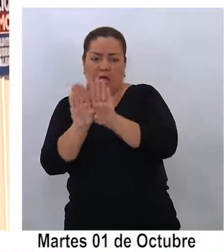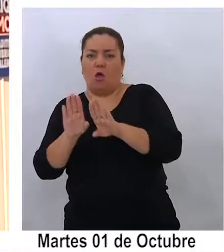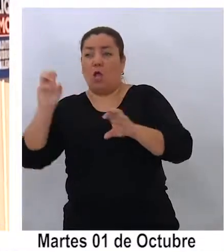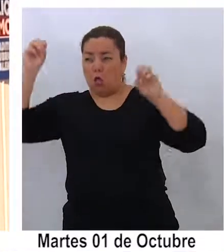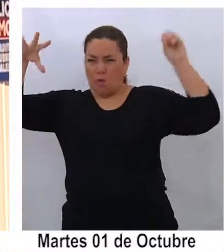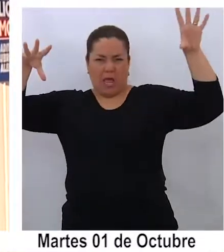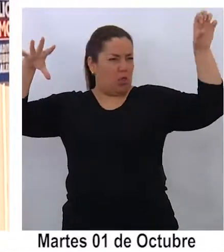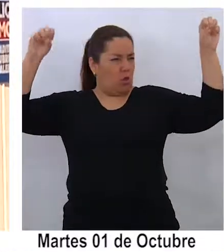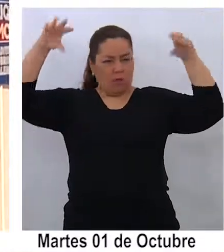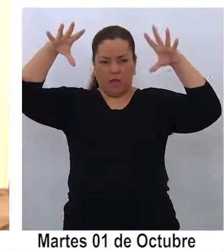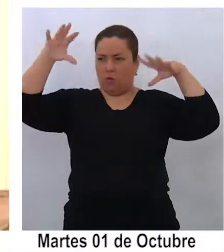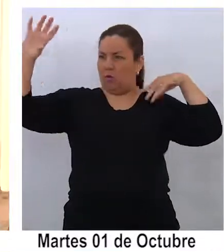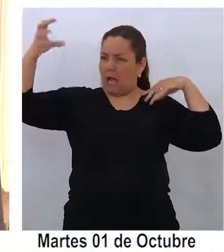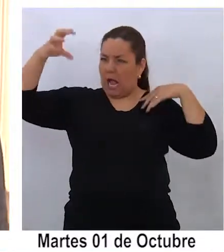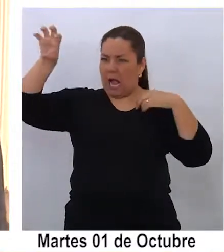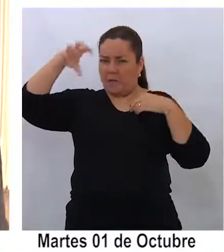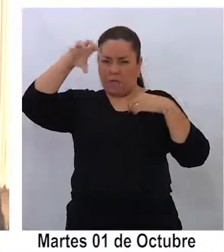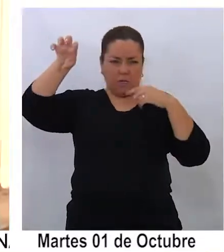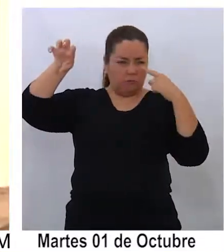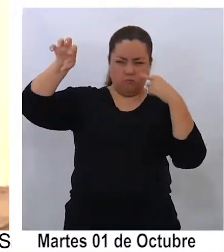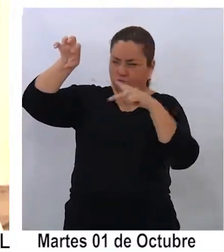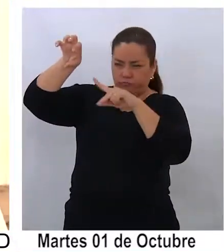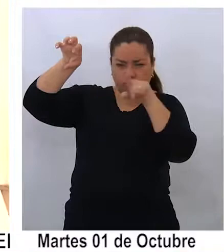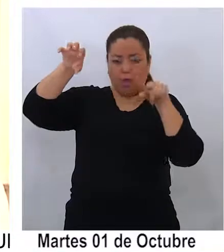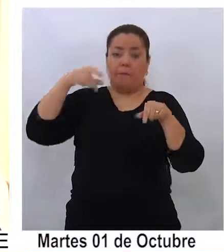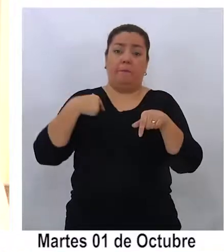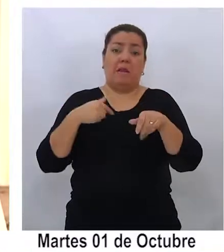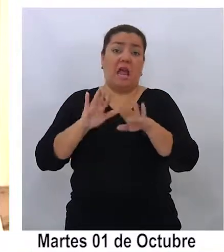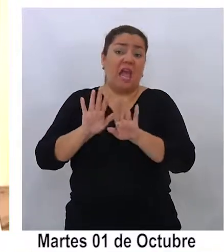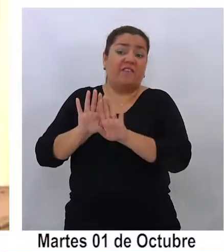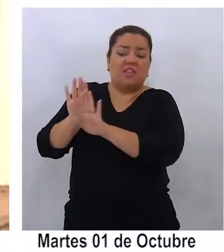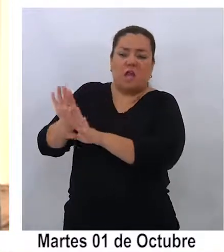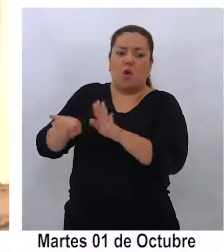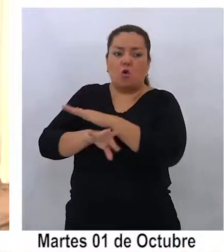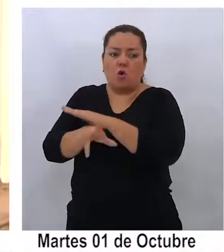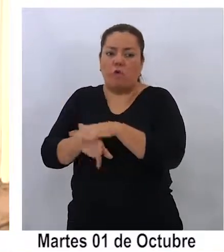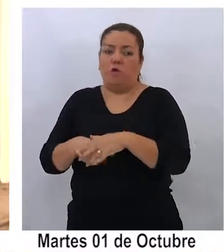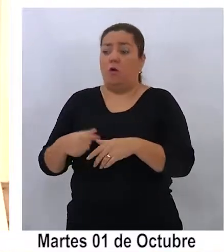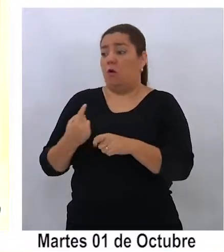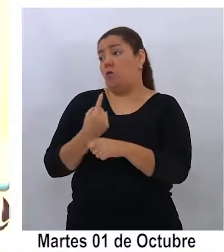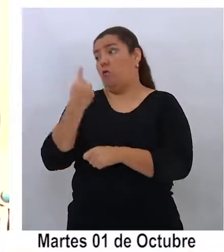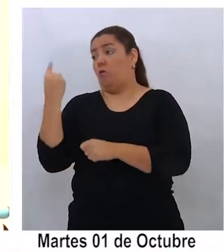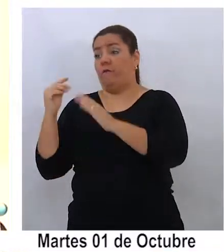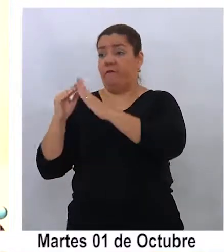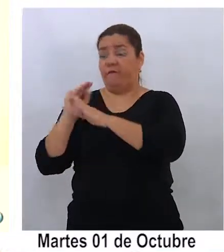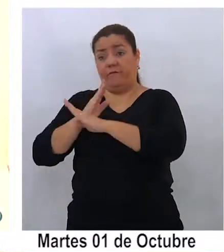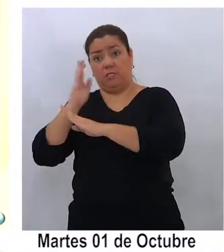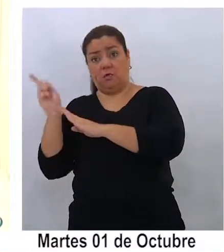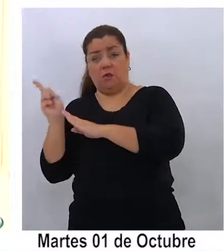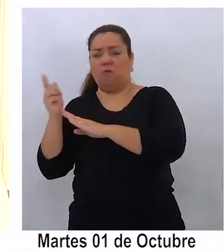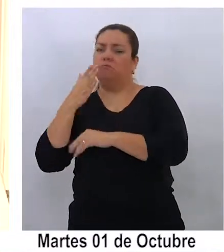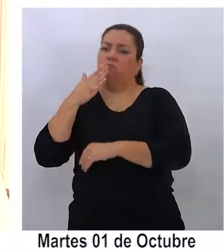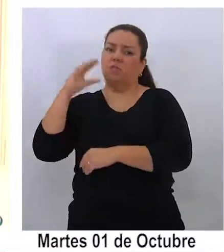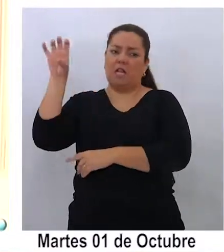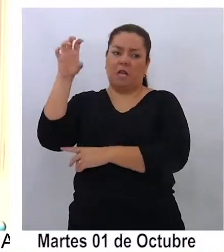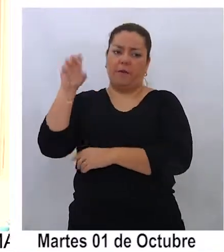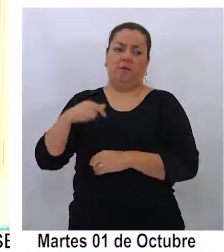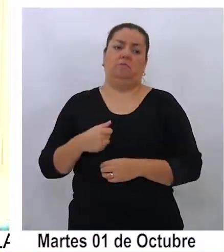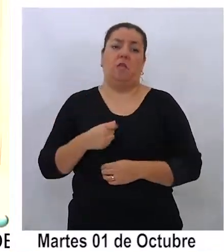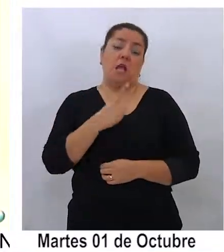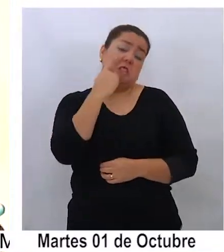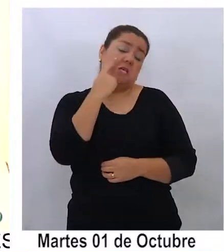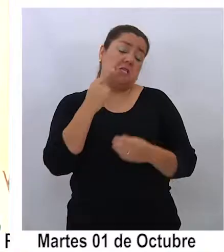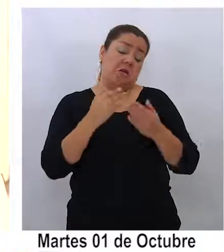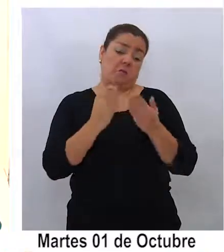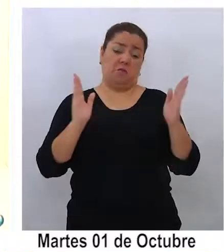todo de noche, tenemos bien iluminado, tenemos cámaras para evitar robos, miren los vecinos de al lado también tienen cámaras, así que de día podemos estar con